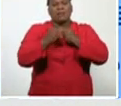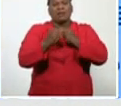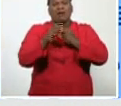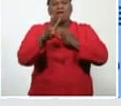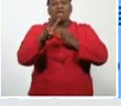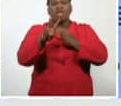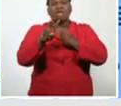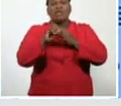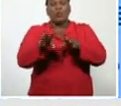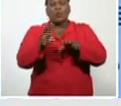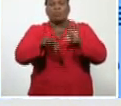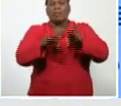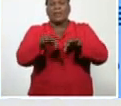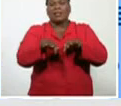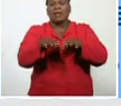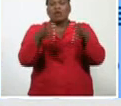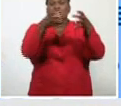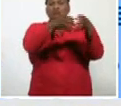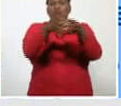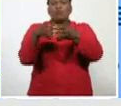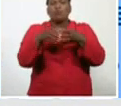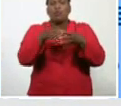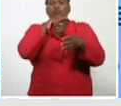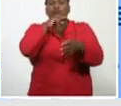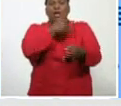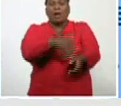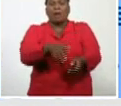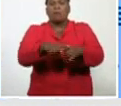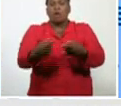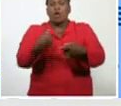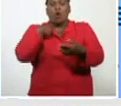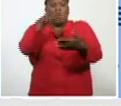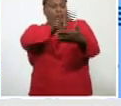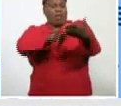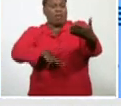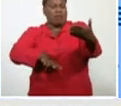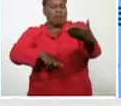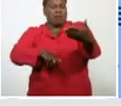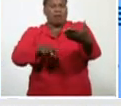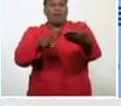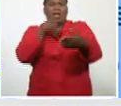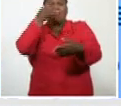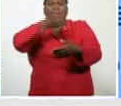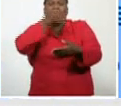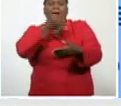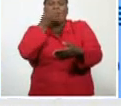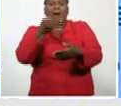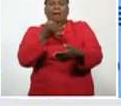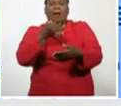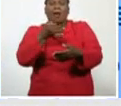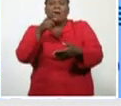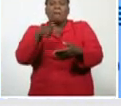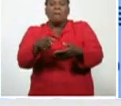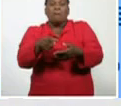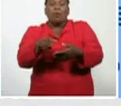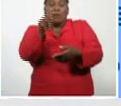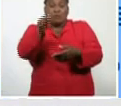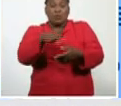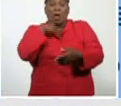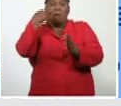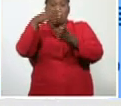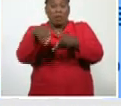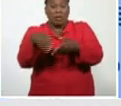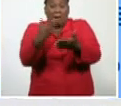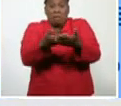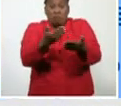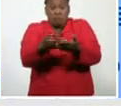sanguíneos, porque, en los inicios, de la pandemia, leían un artículo, en el que explicaban, que por las autopsias, realizadas, se detectó,